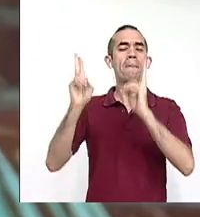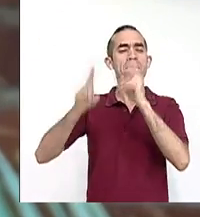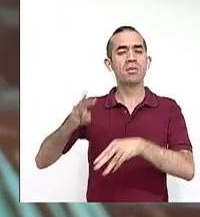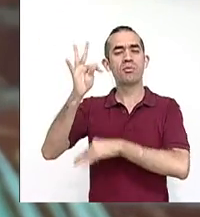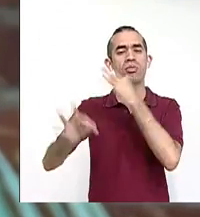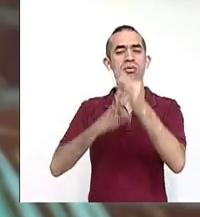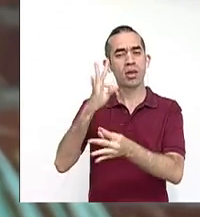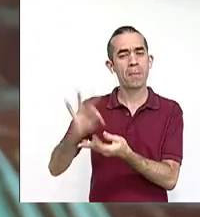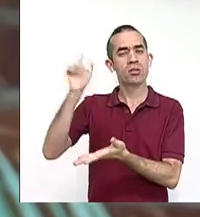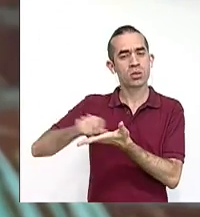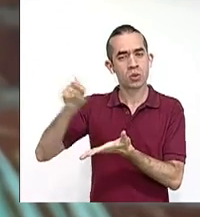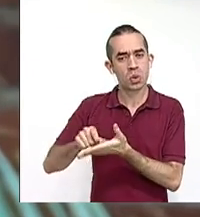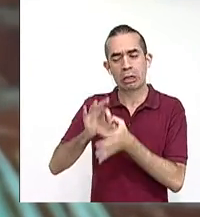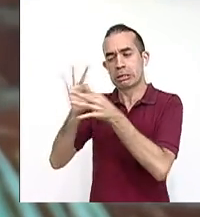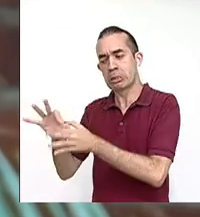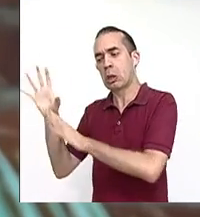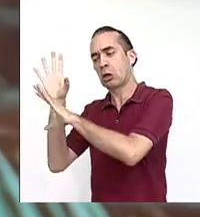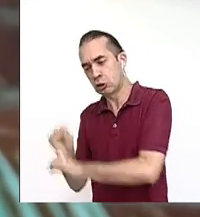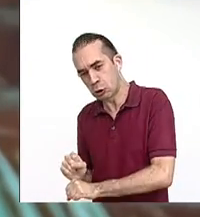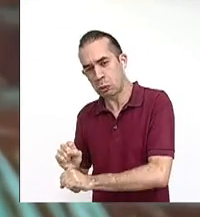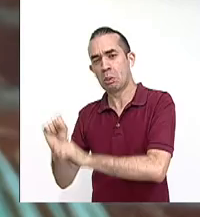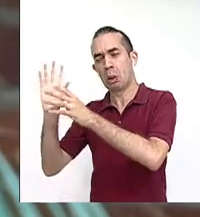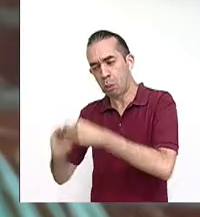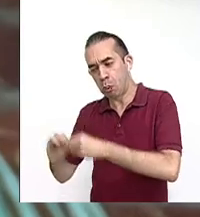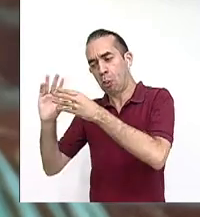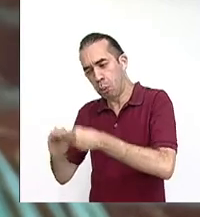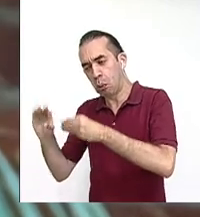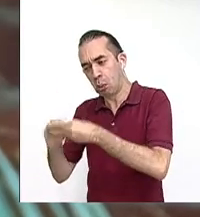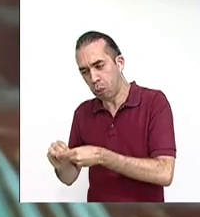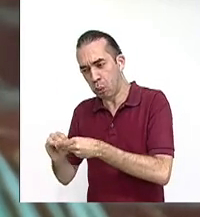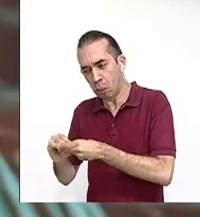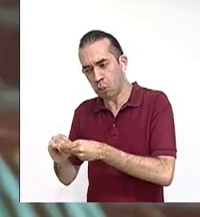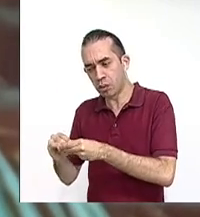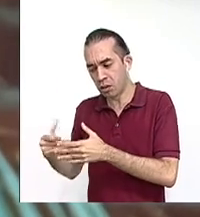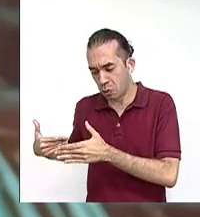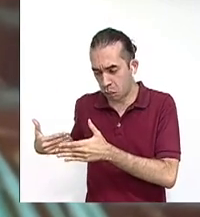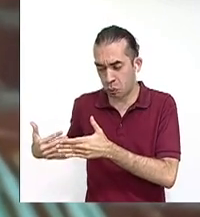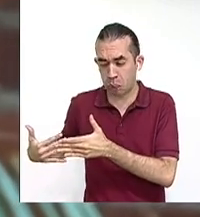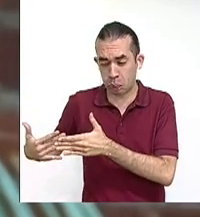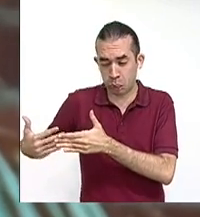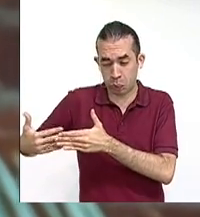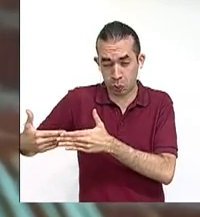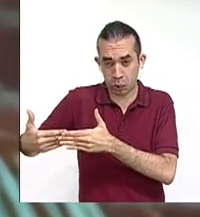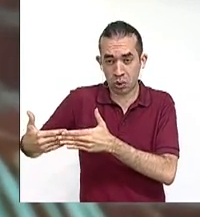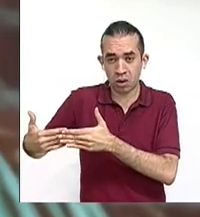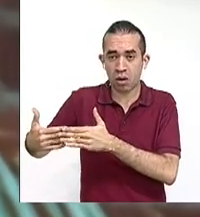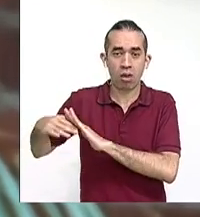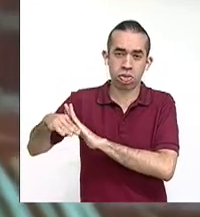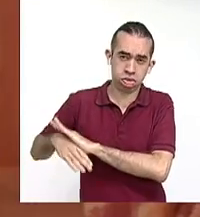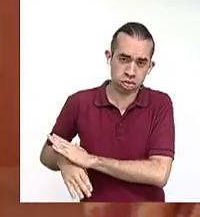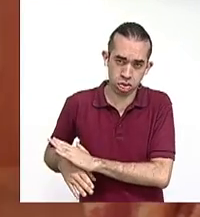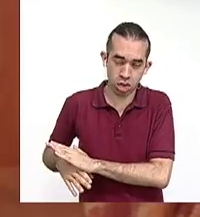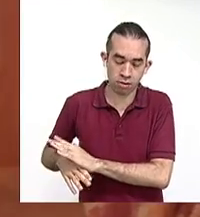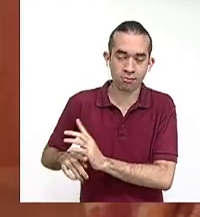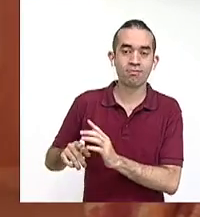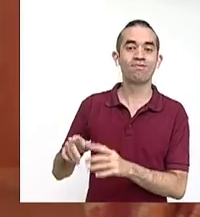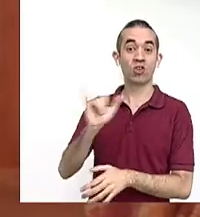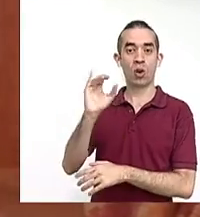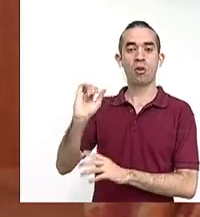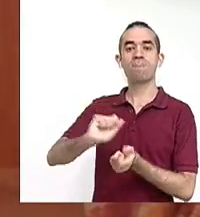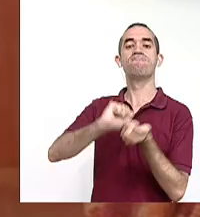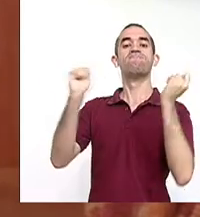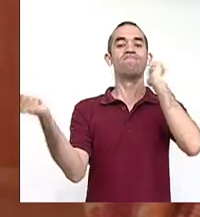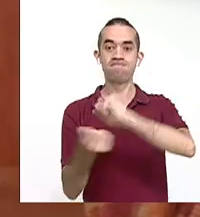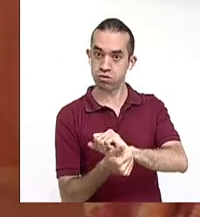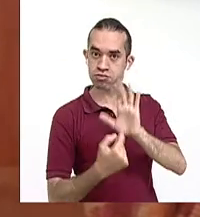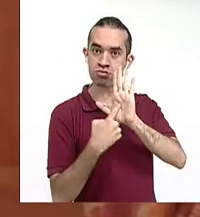costarricense que ya para su época, aunque había generado muy buenos frutos, ya se encontraba agotado. Ahí ve uno que se abre